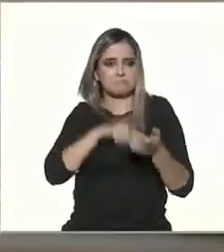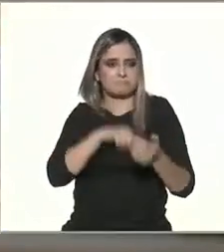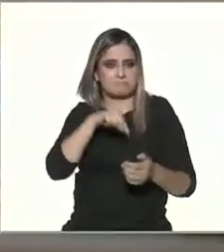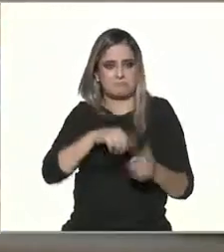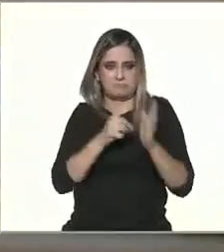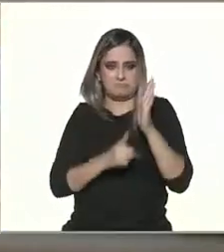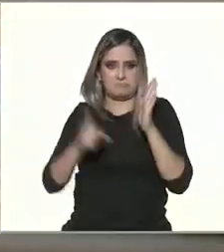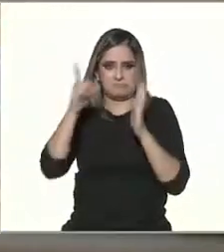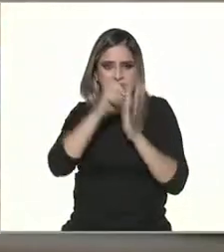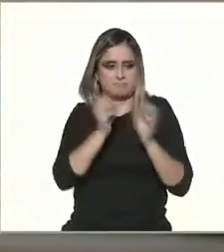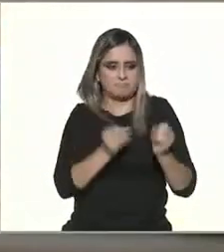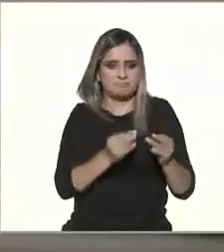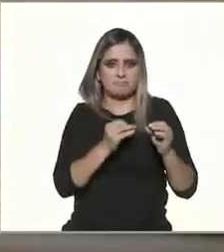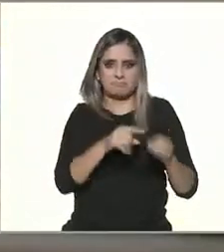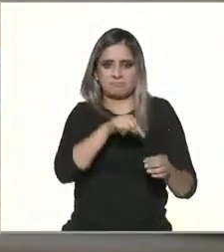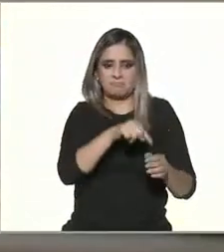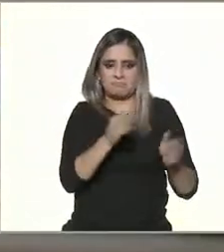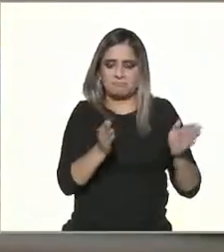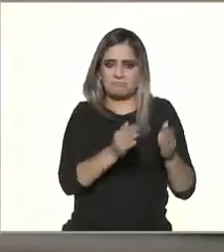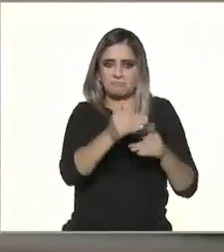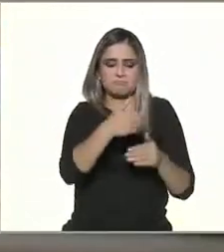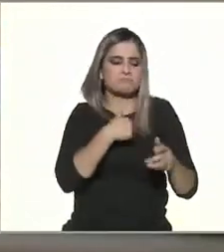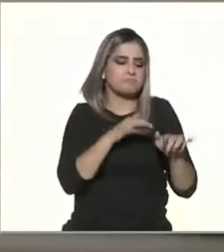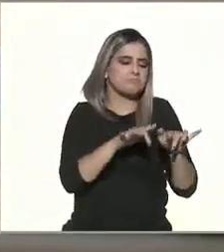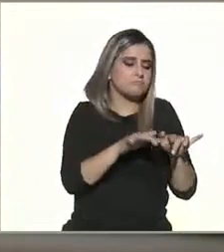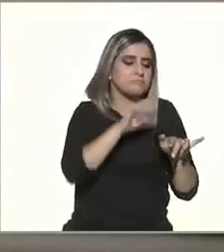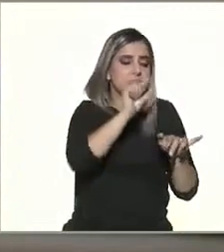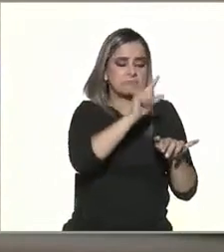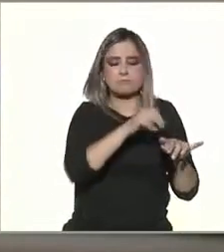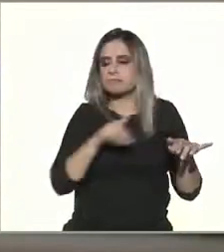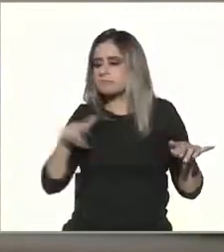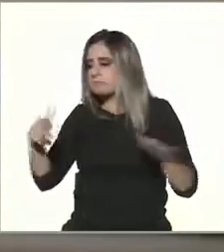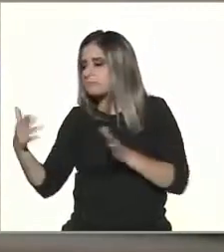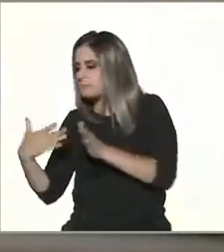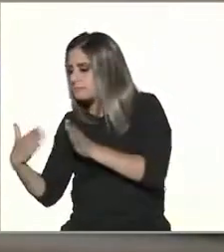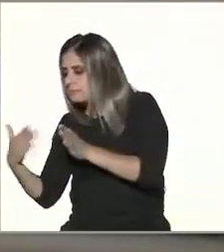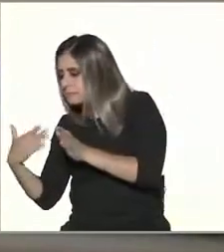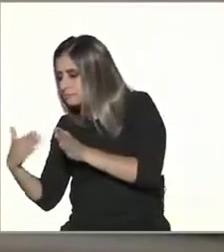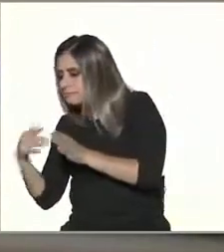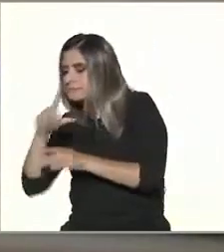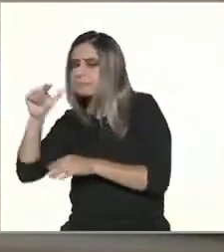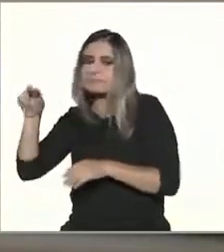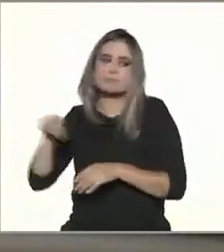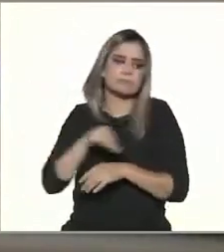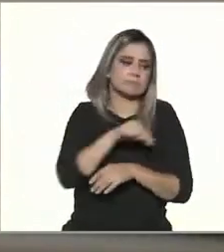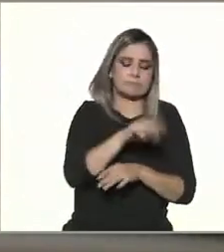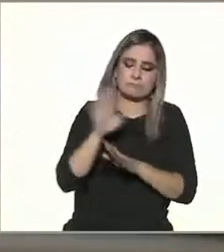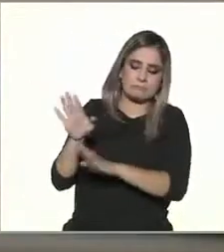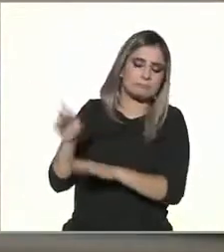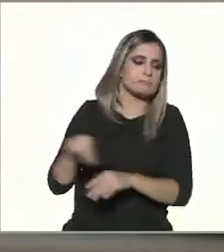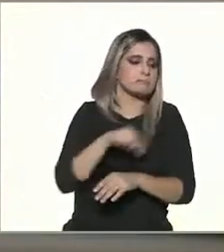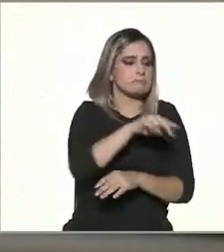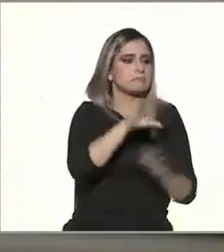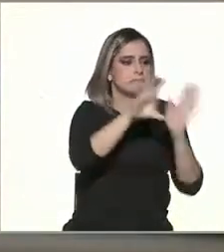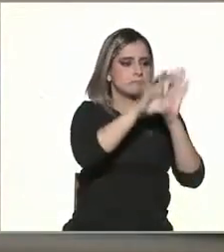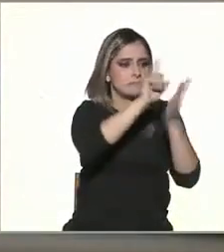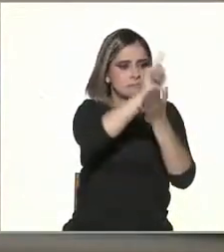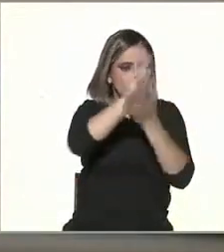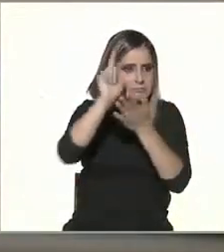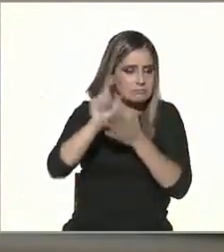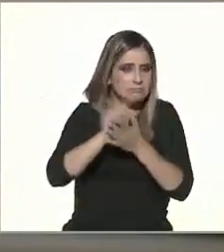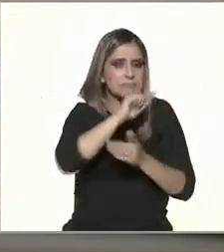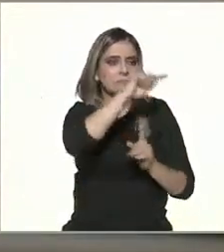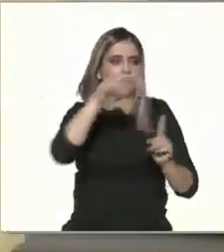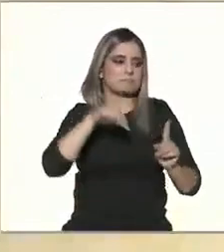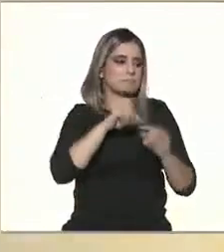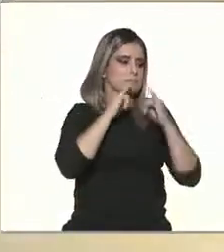departamento y parar un ratito para ir a la cocina y terminar de cocinar, dejar las cosas que se enfríen para ir a ordenar los cuartos e